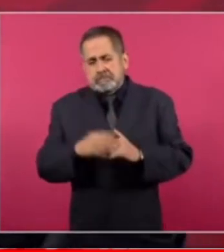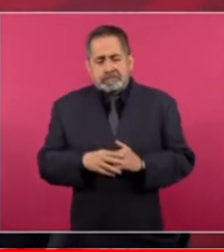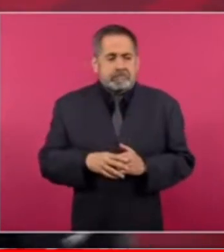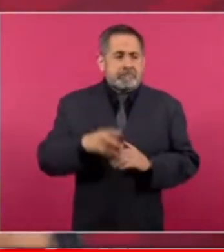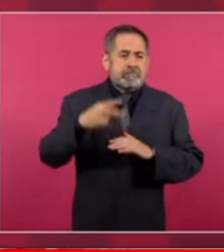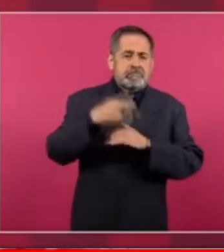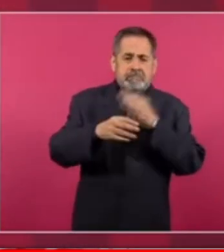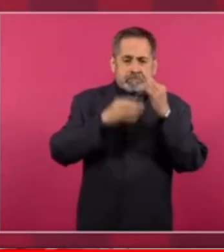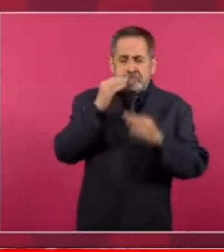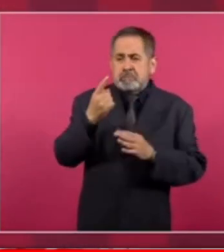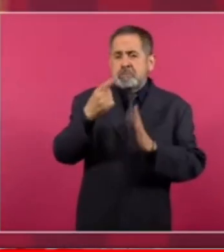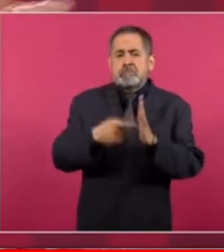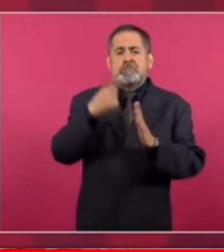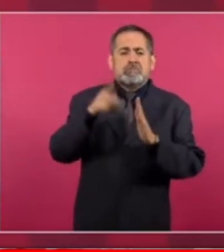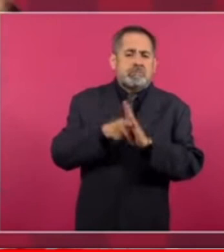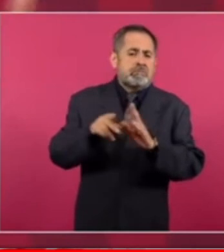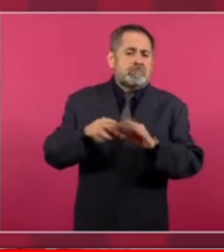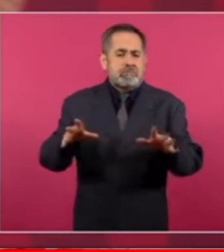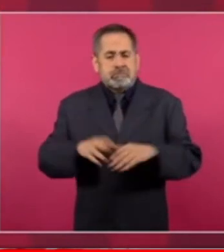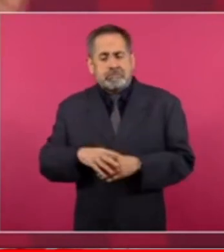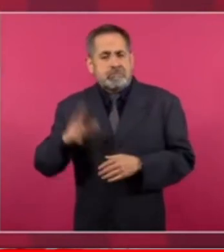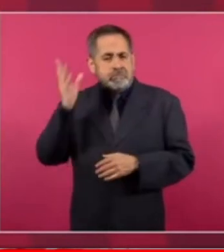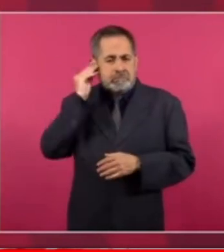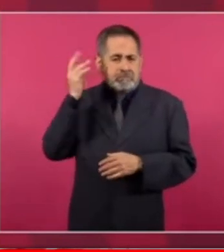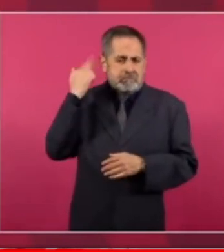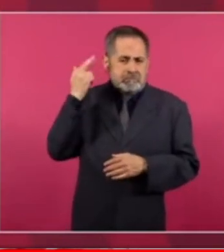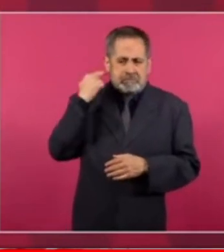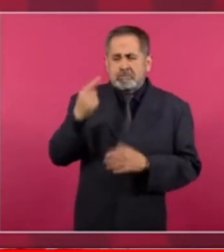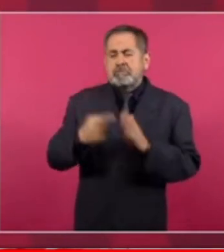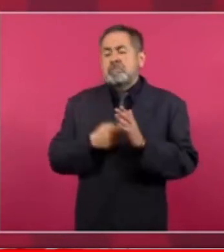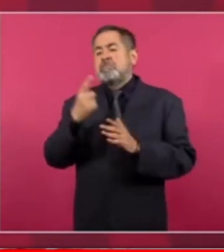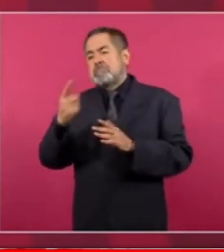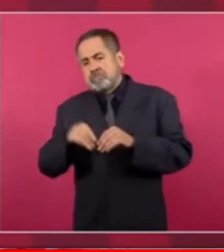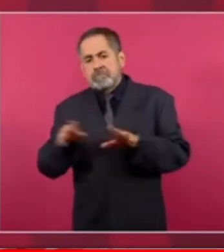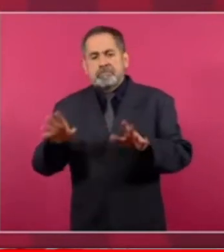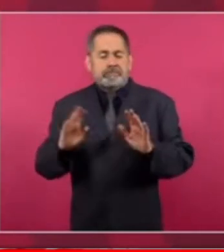comunicación en la radio no voy a dejar de reconocer